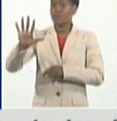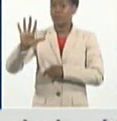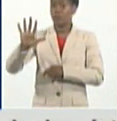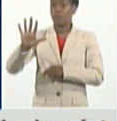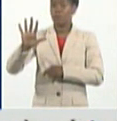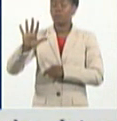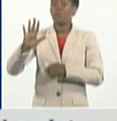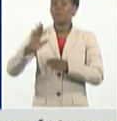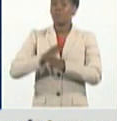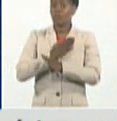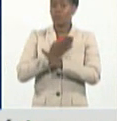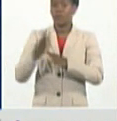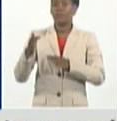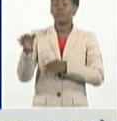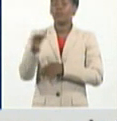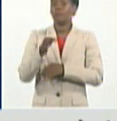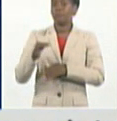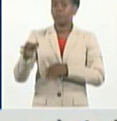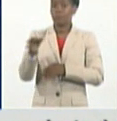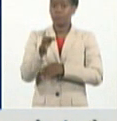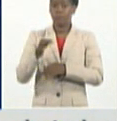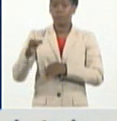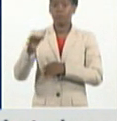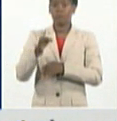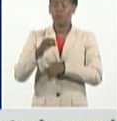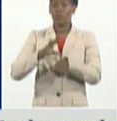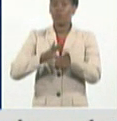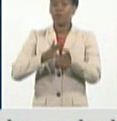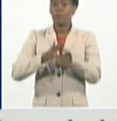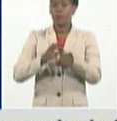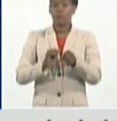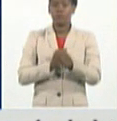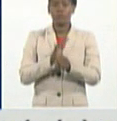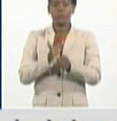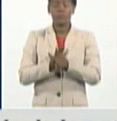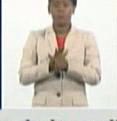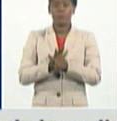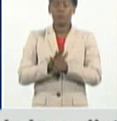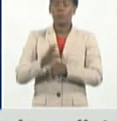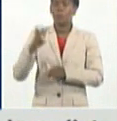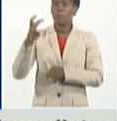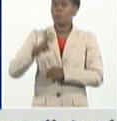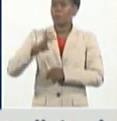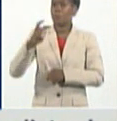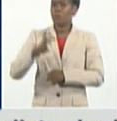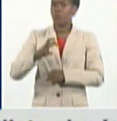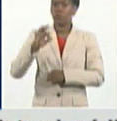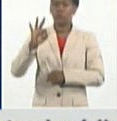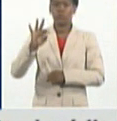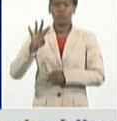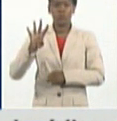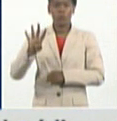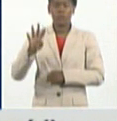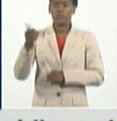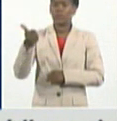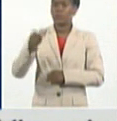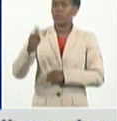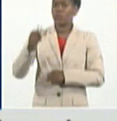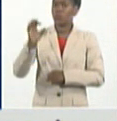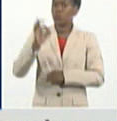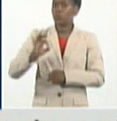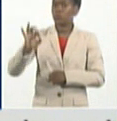característico en todos sus municipios, el de Marianao con 84 y 10 de octubre con